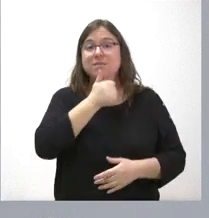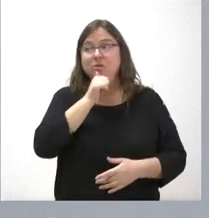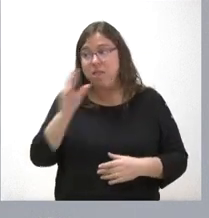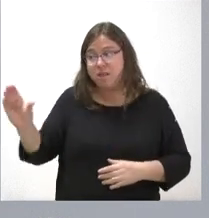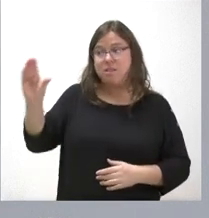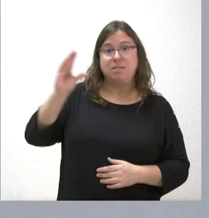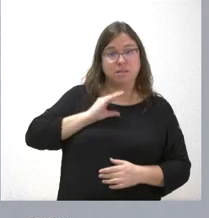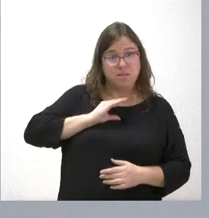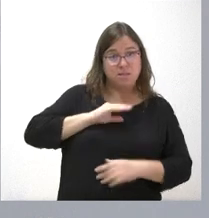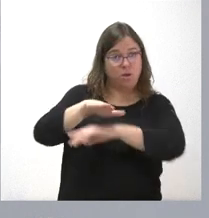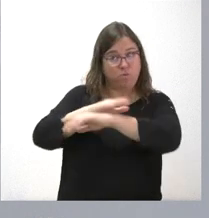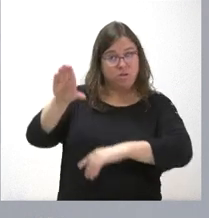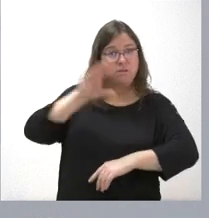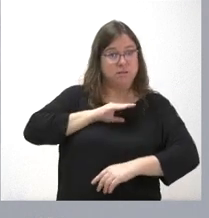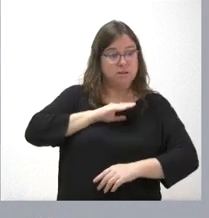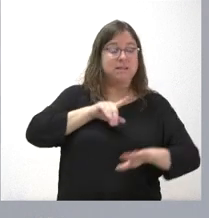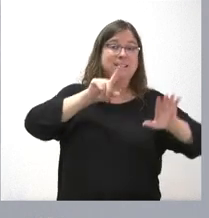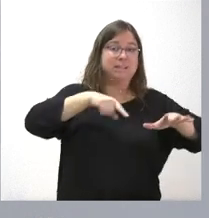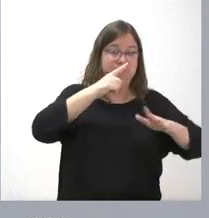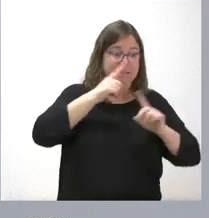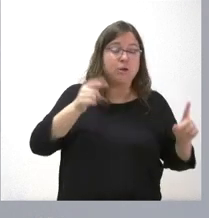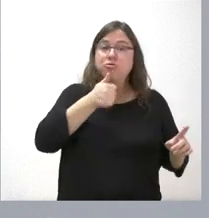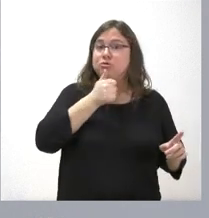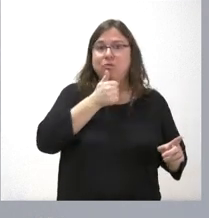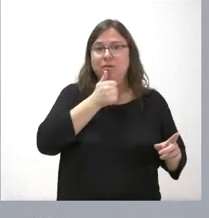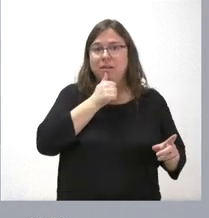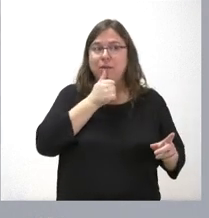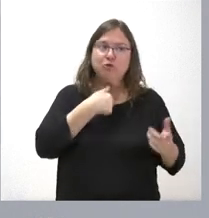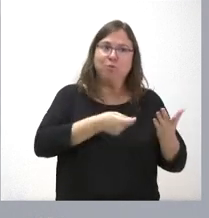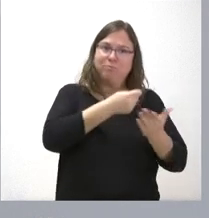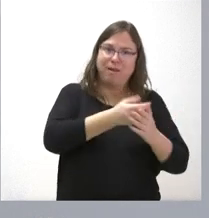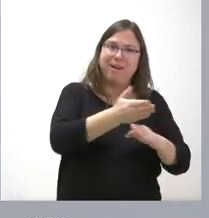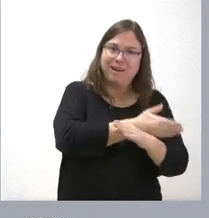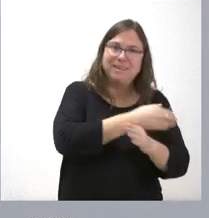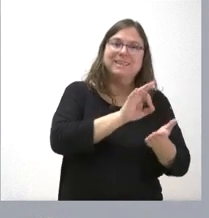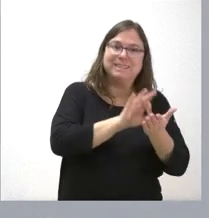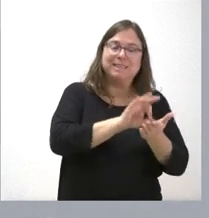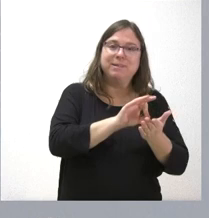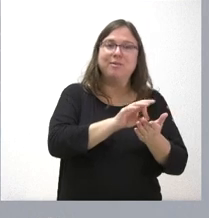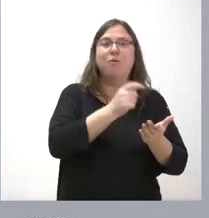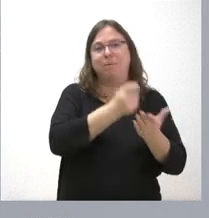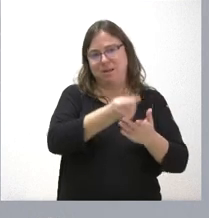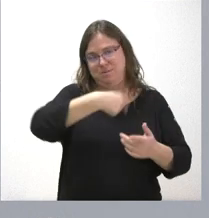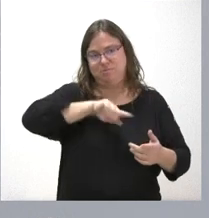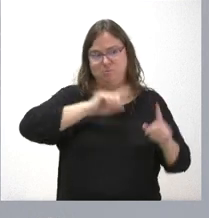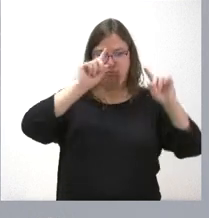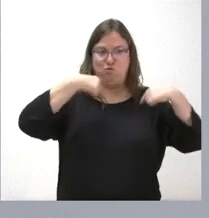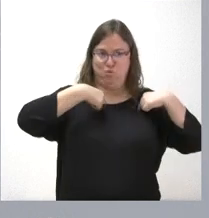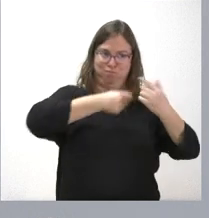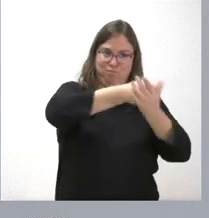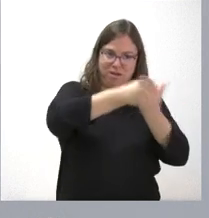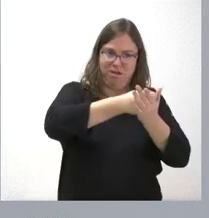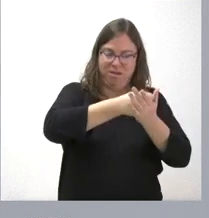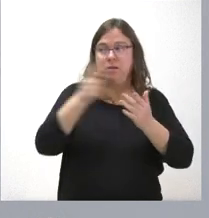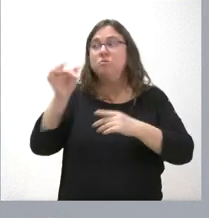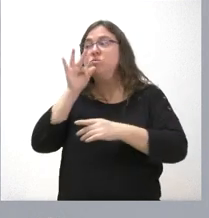la cantidad del último semestre de este año, que nos ha tocado anticiparlo para que el servicio no pare y para que los concesionarios